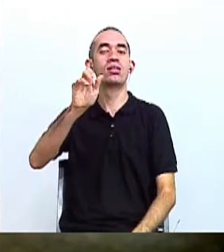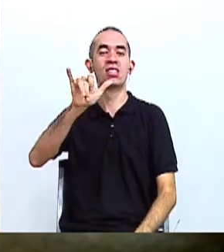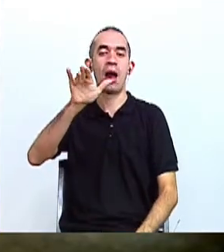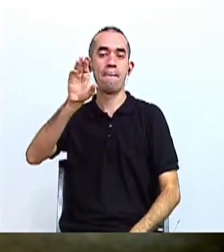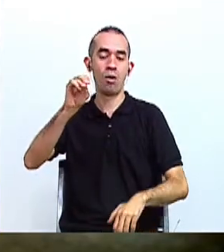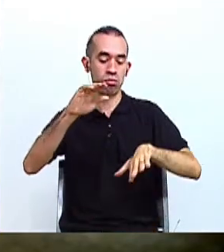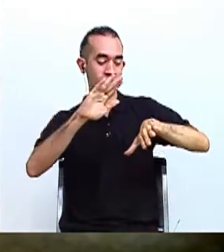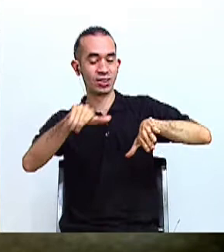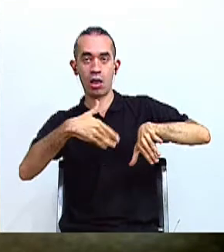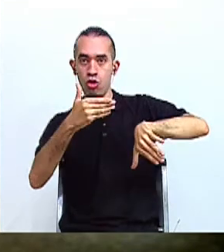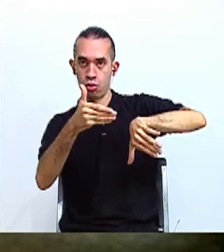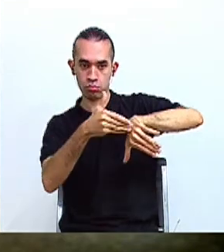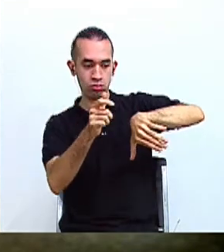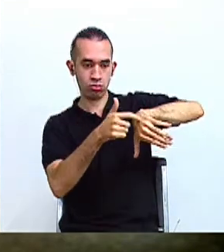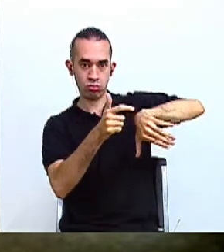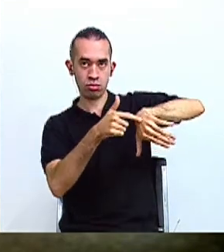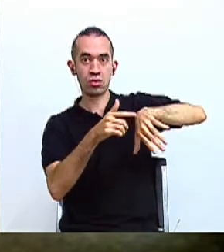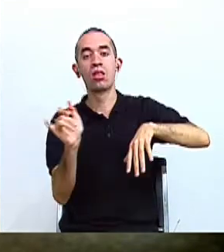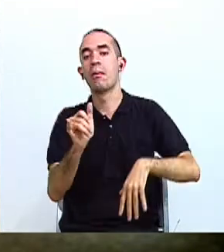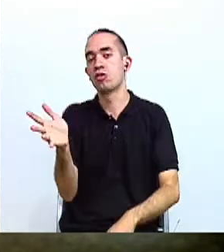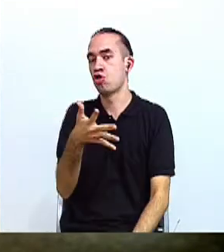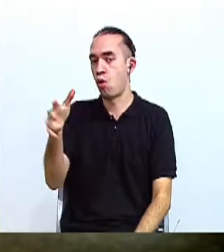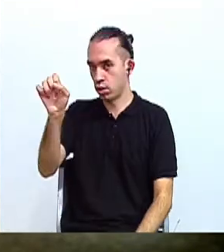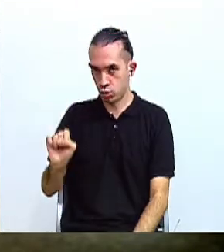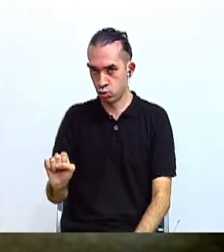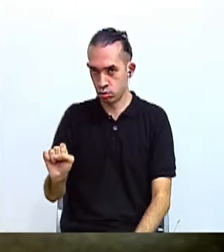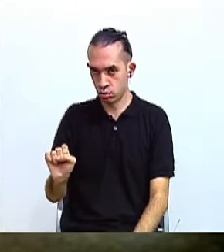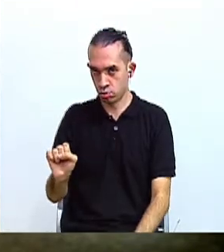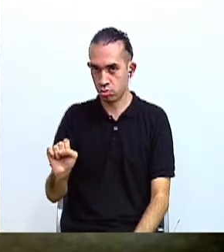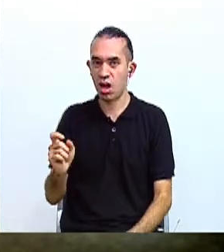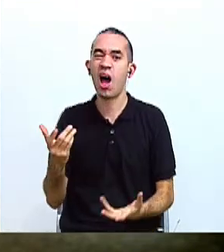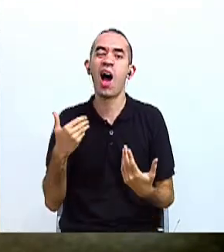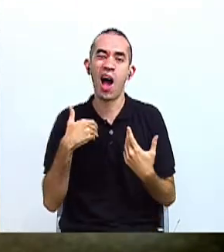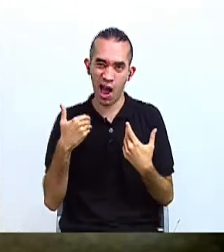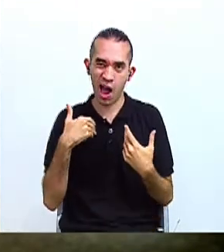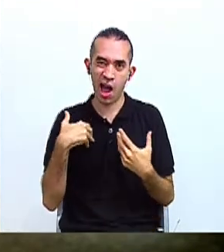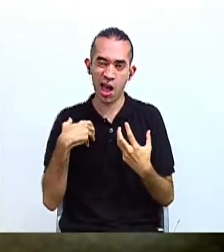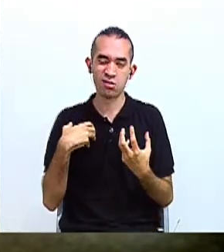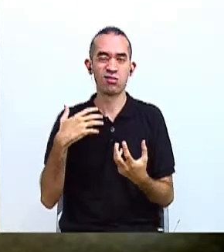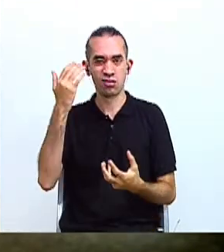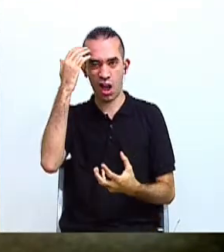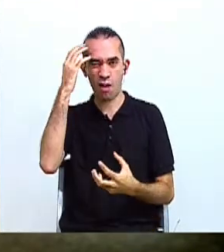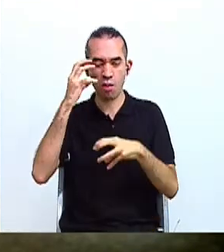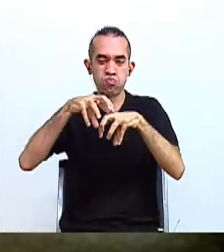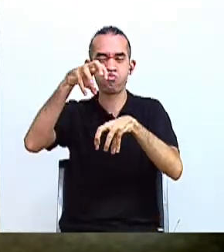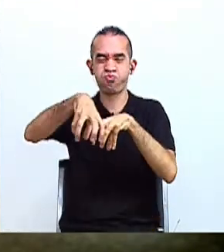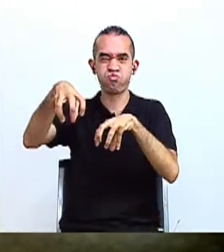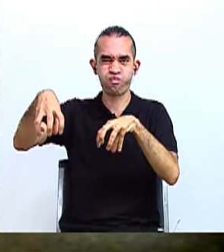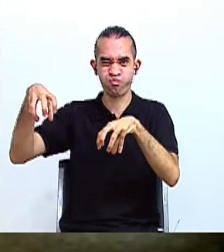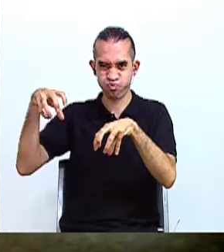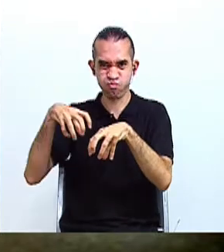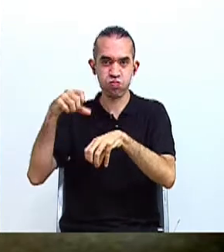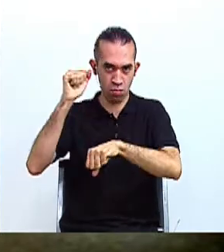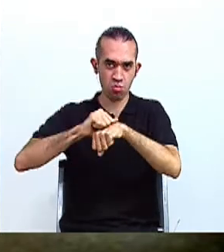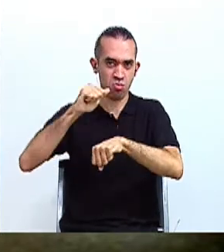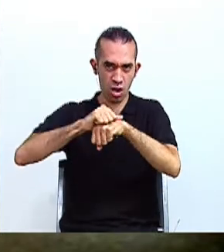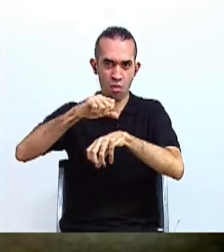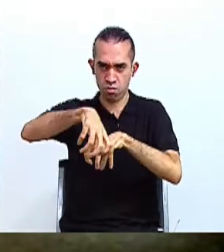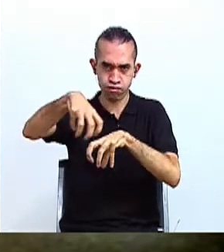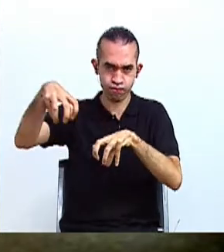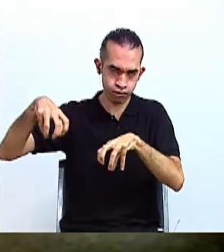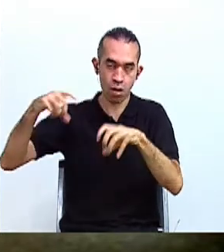parte sur, no podemos dejar de mencionar al sureste del país, estas famosísimas esferas de piedra, también